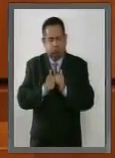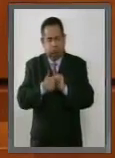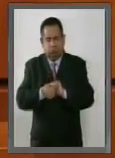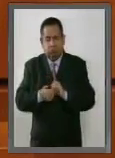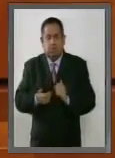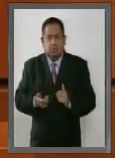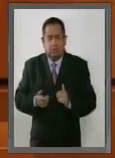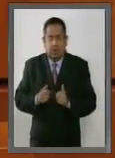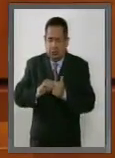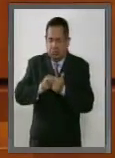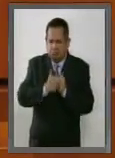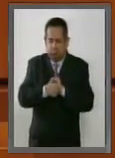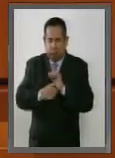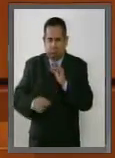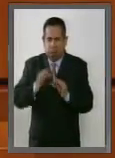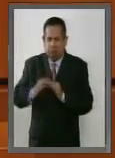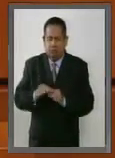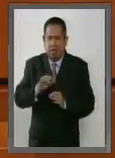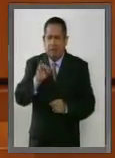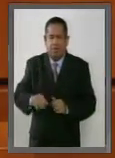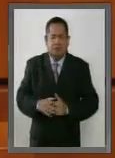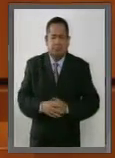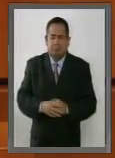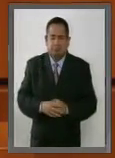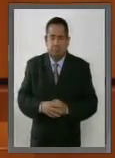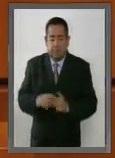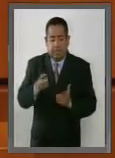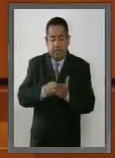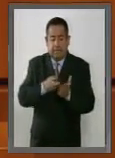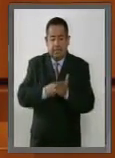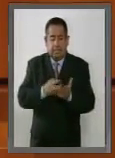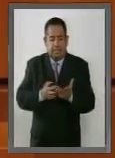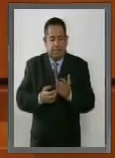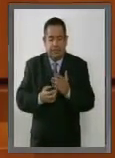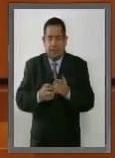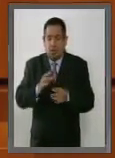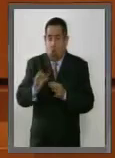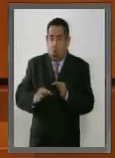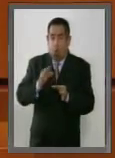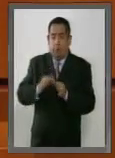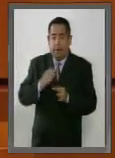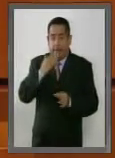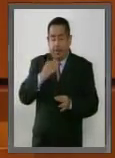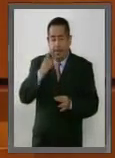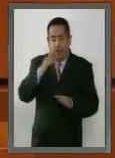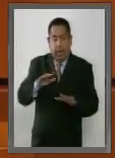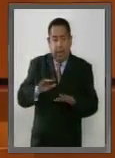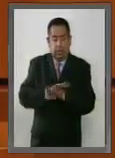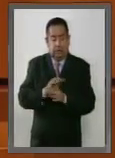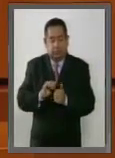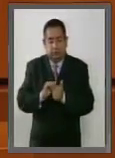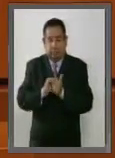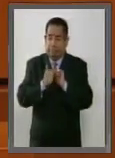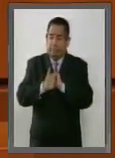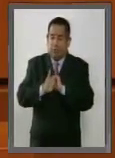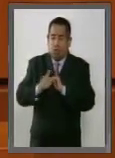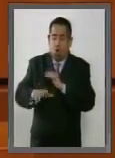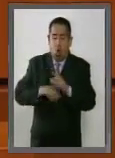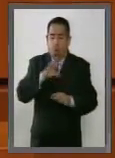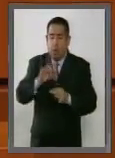jamás radical. Esta reforma no cumple con el propósito de cambiar